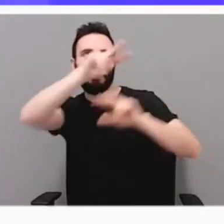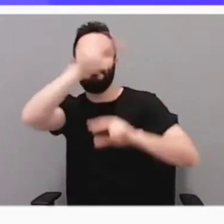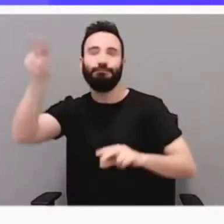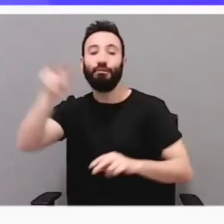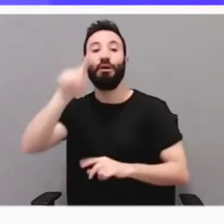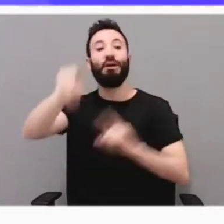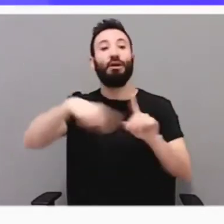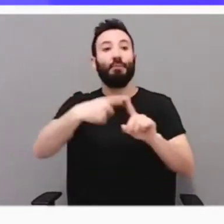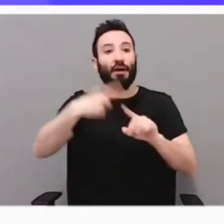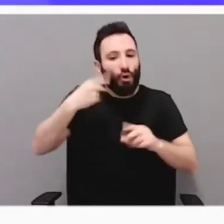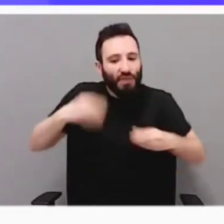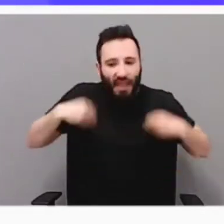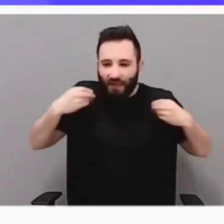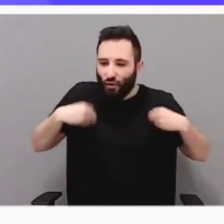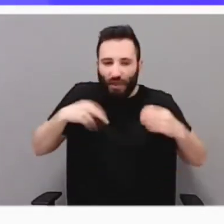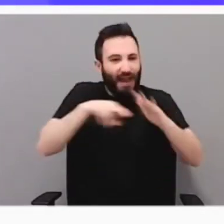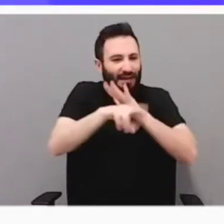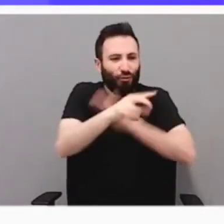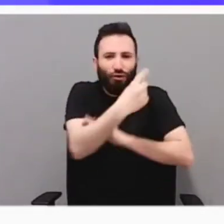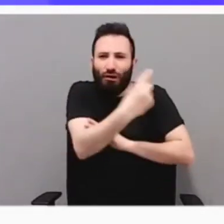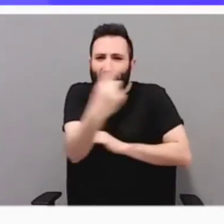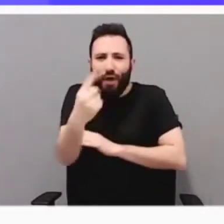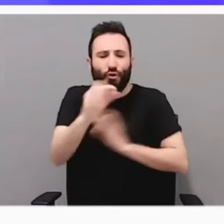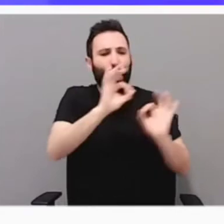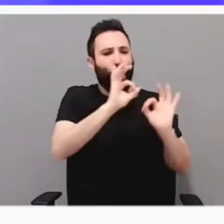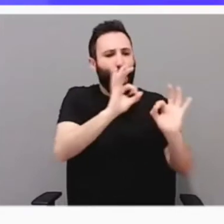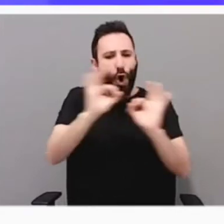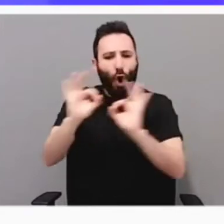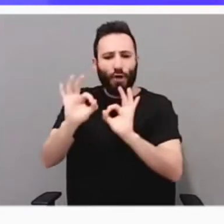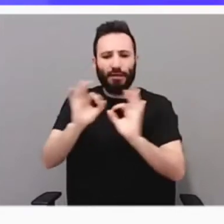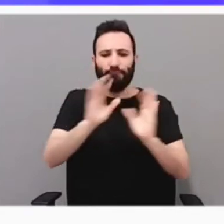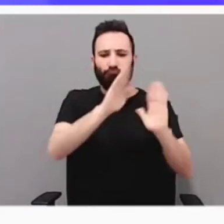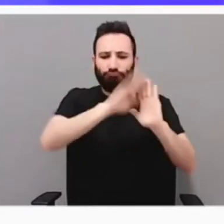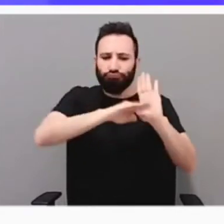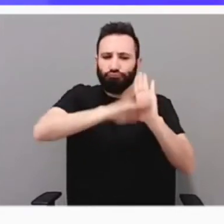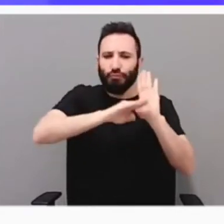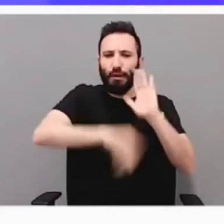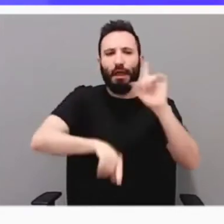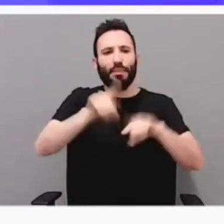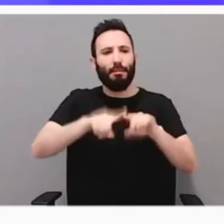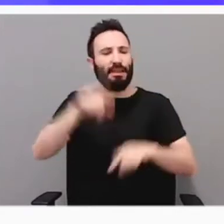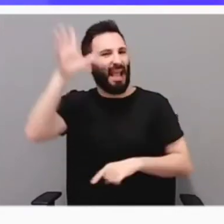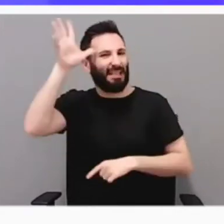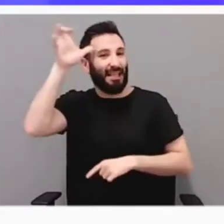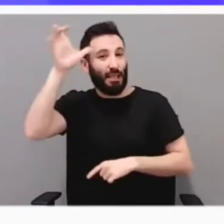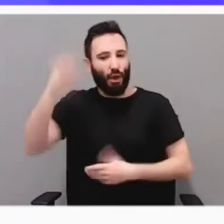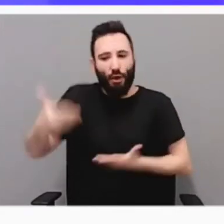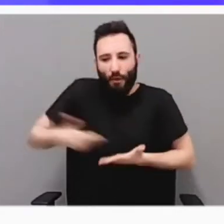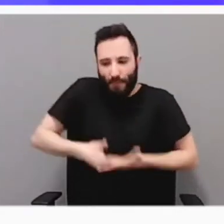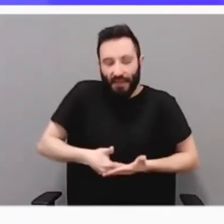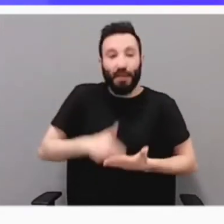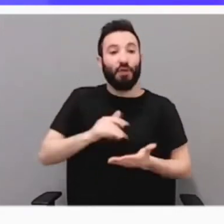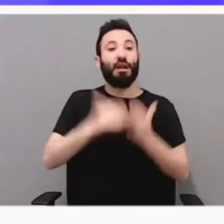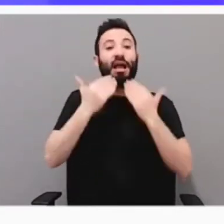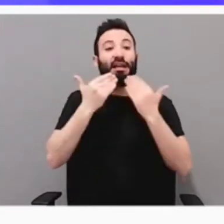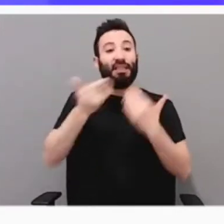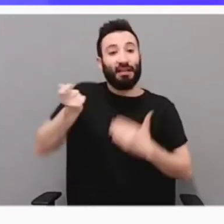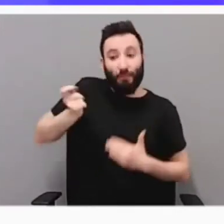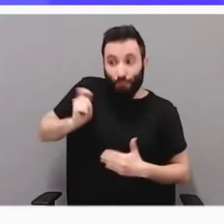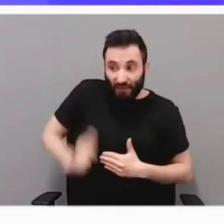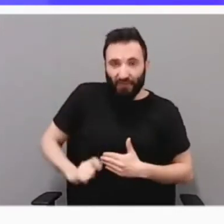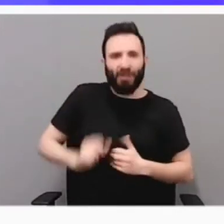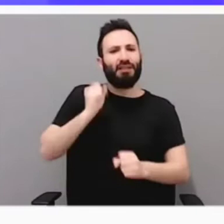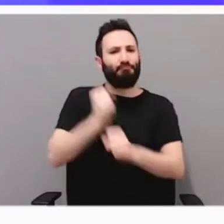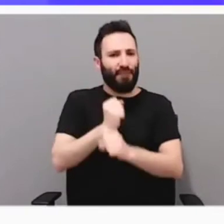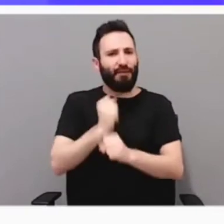disfrutando cada recurso en un orden lógico y programado, conforme lo que piden los sentidos, a través de profesionales que aman su oficio y quieren que el